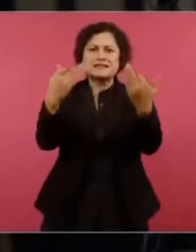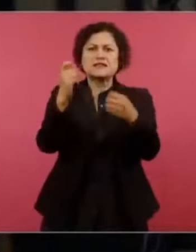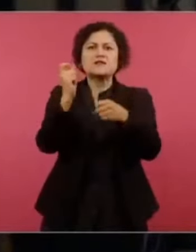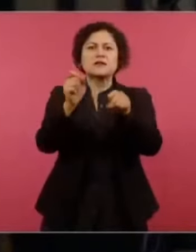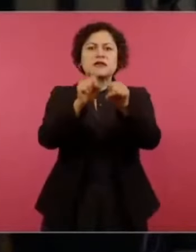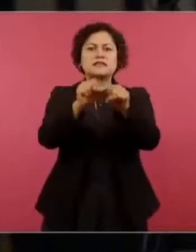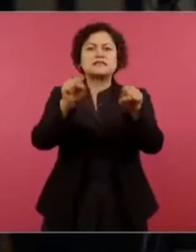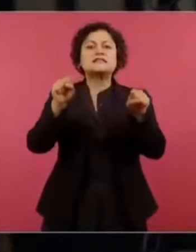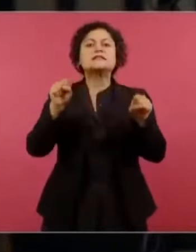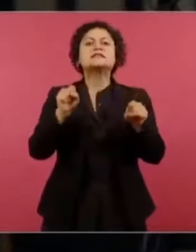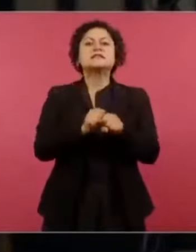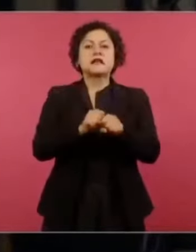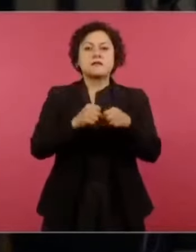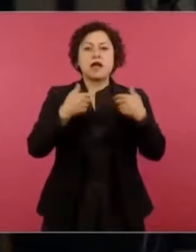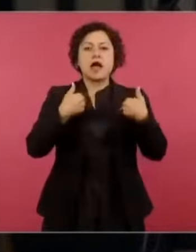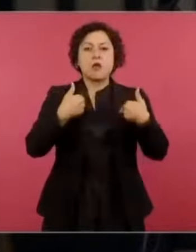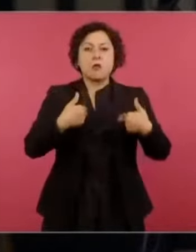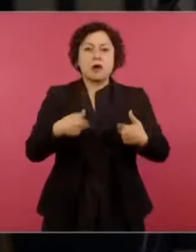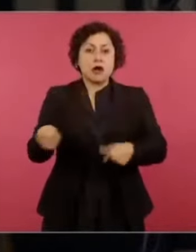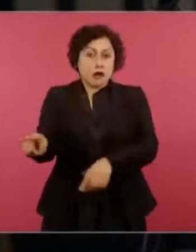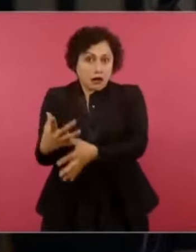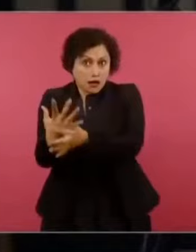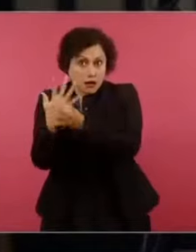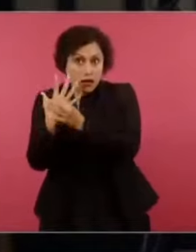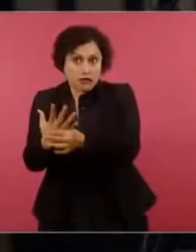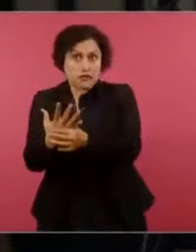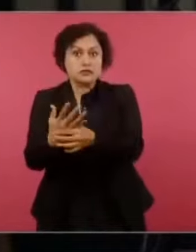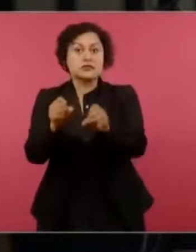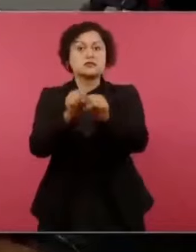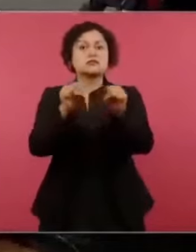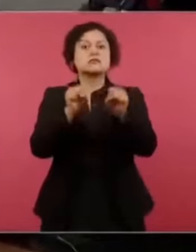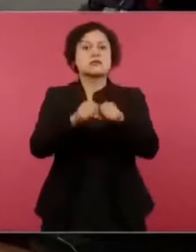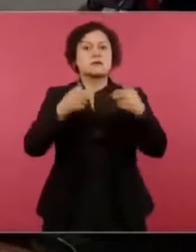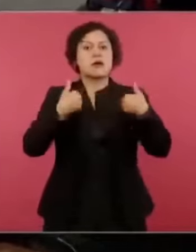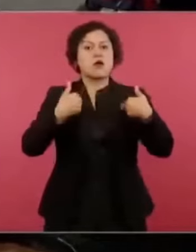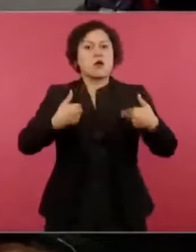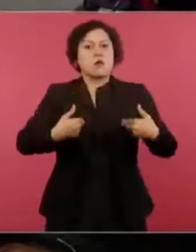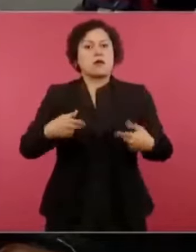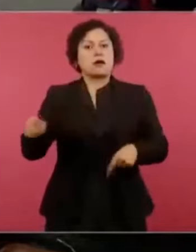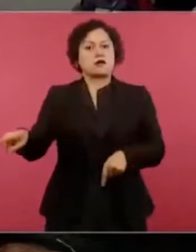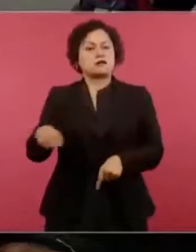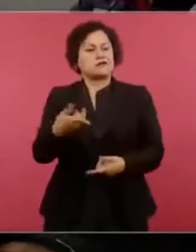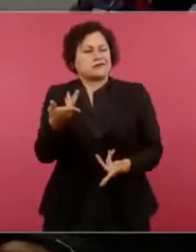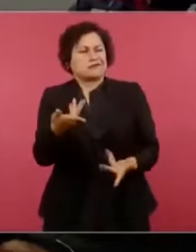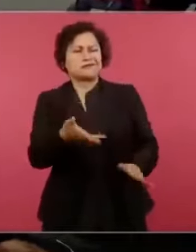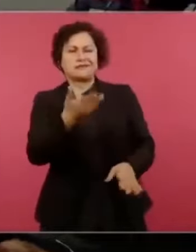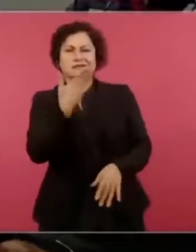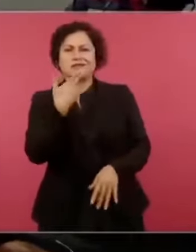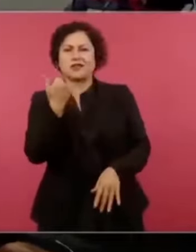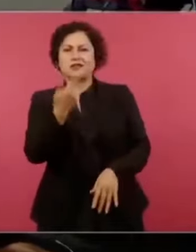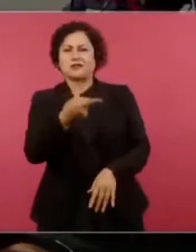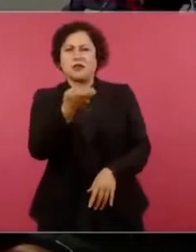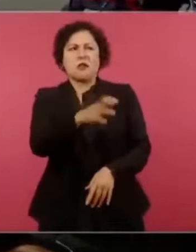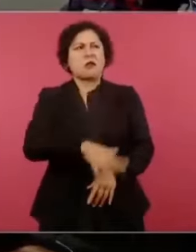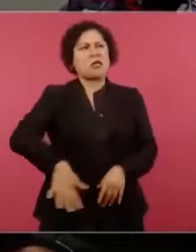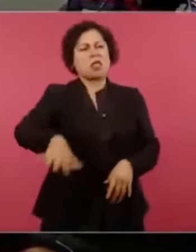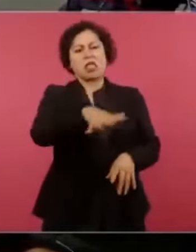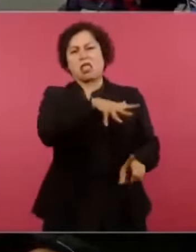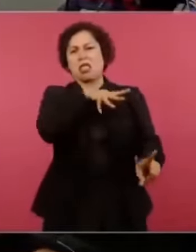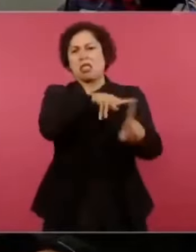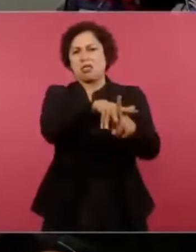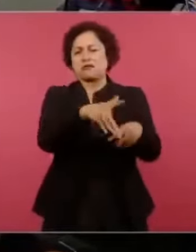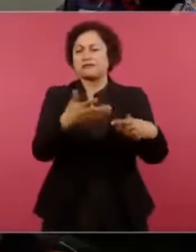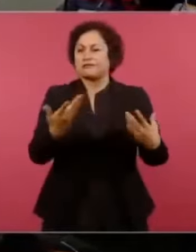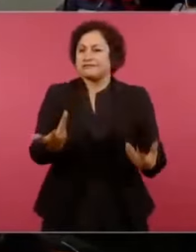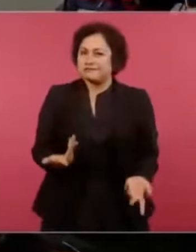populismo. Es decir, para ellos lo que es legítimo es la apropiación del dinero público y de los